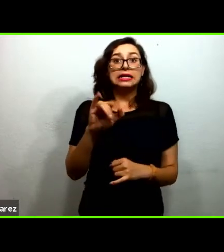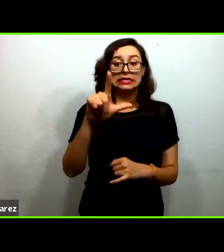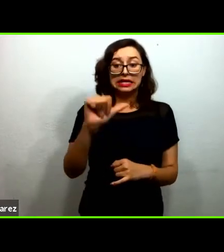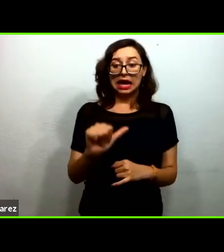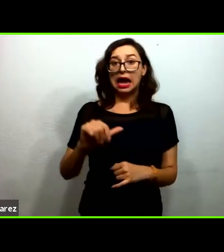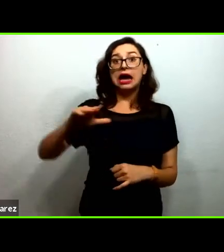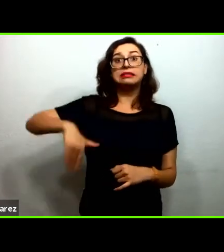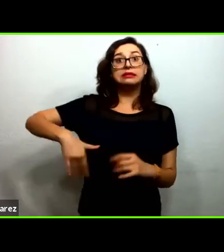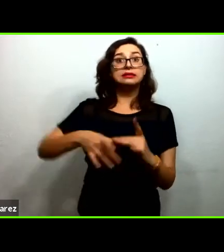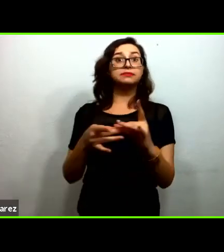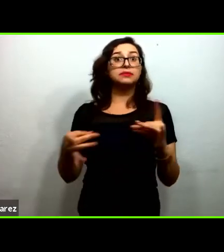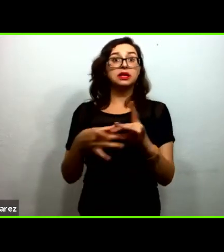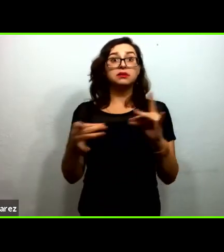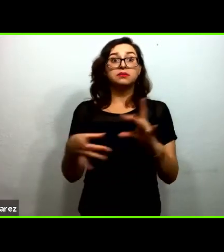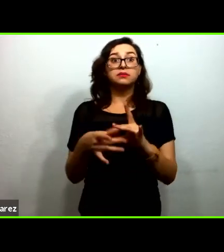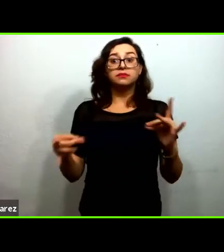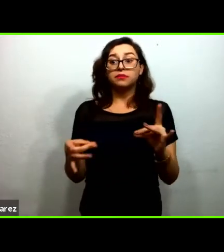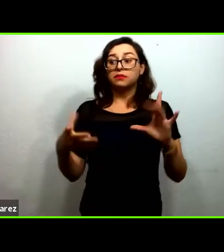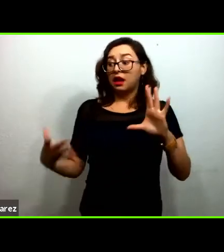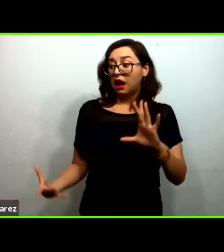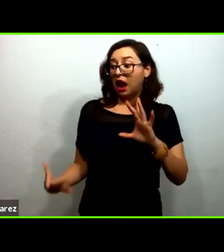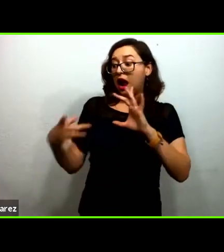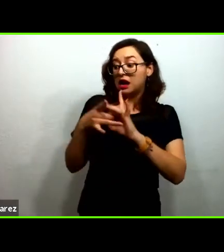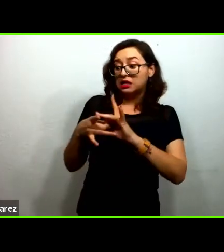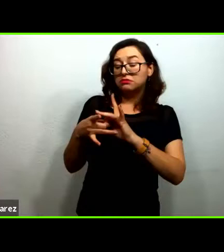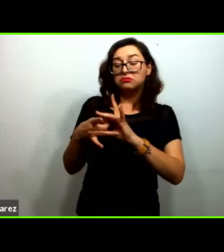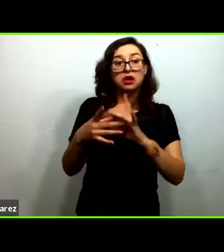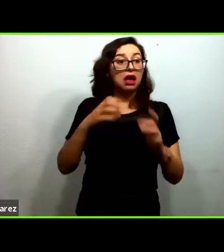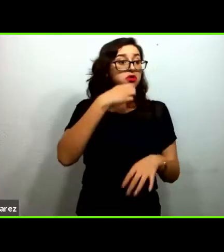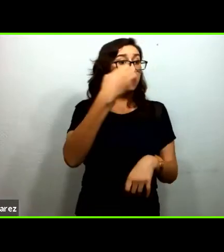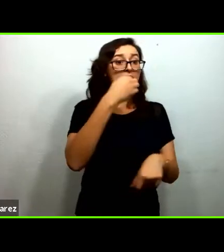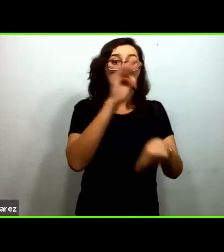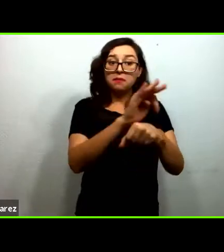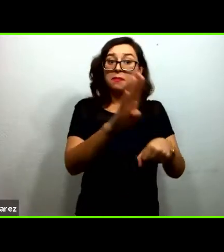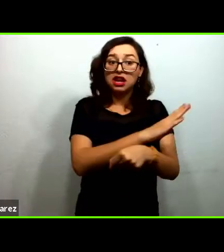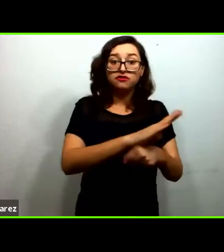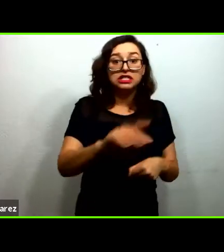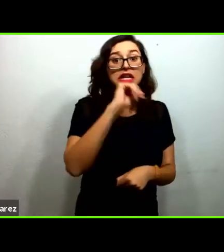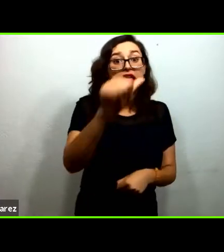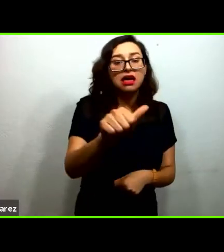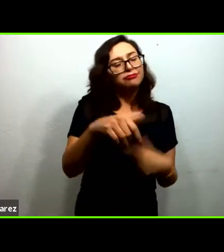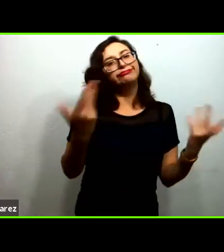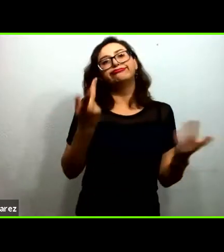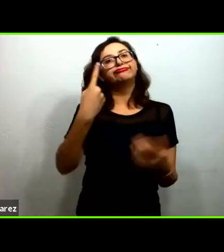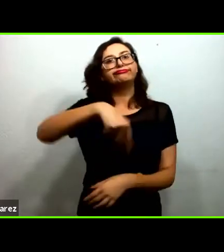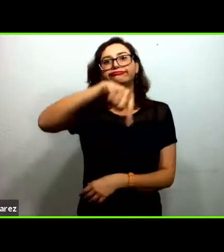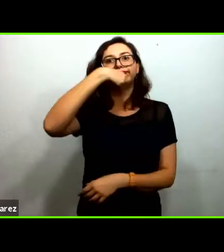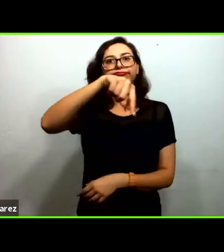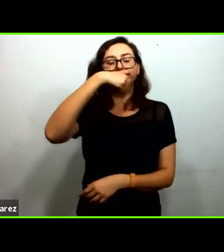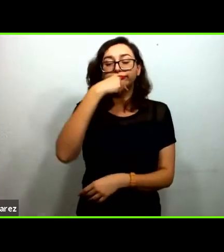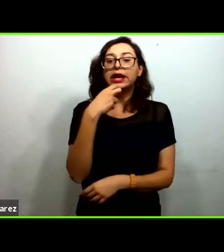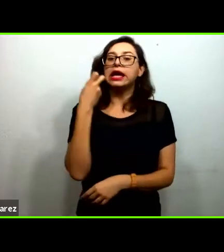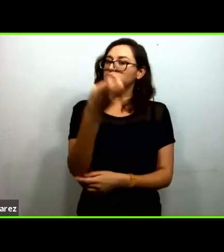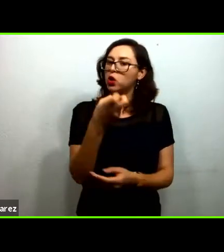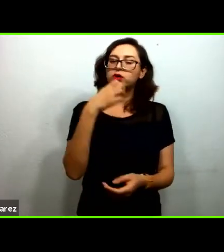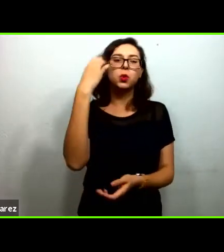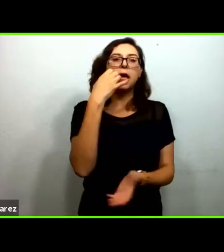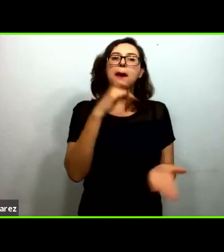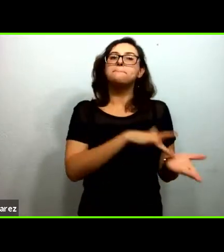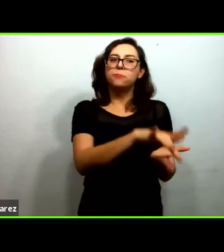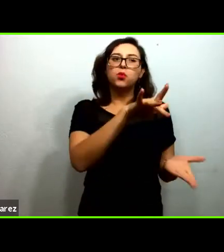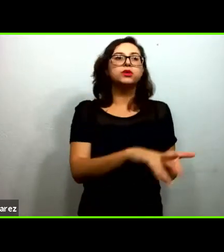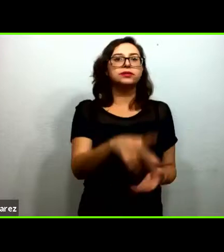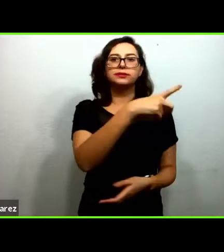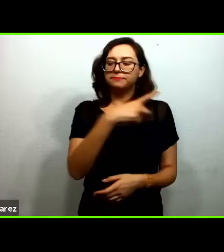alianza que sirva que no llegue a la escuela entonces tenemos que apoyar a las escuelas y ahí tiene que estar todo nuestro